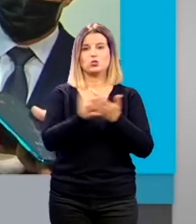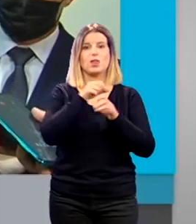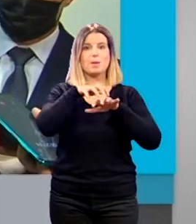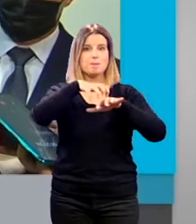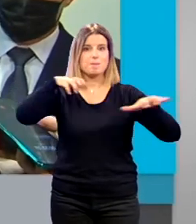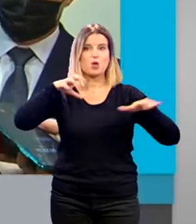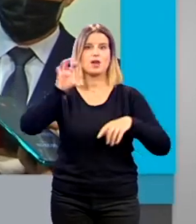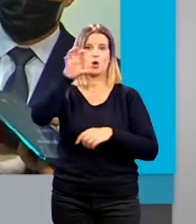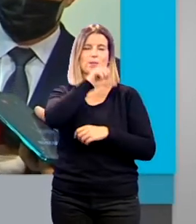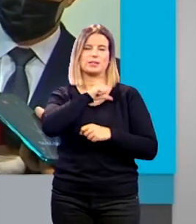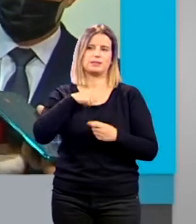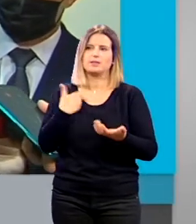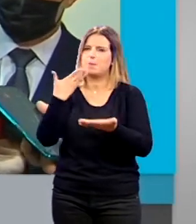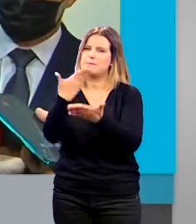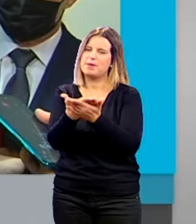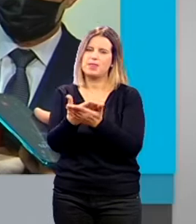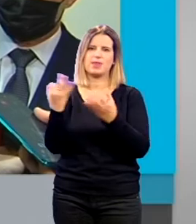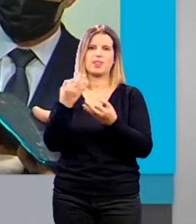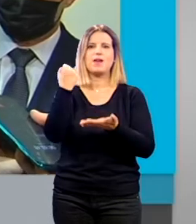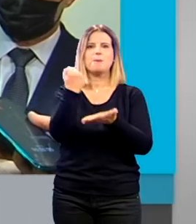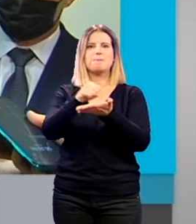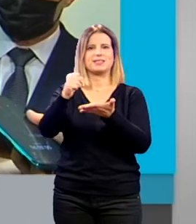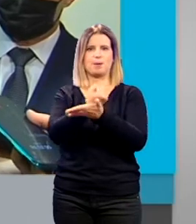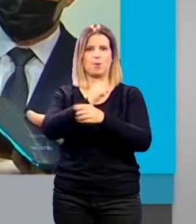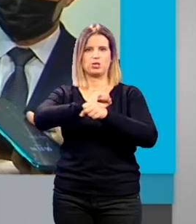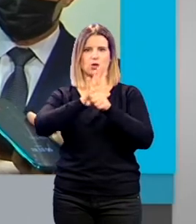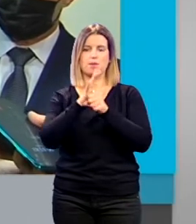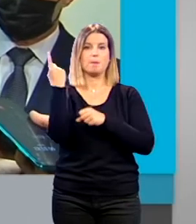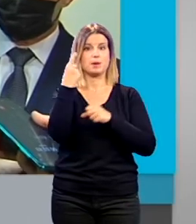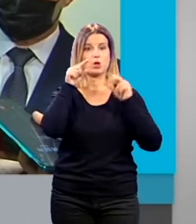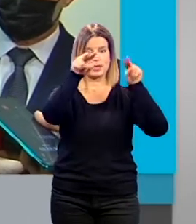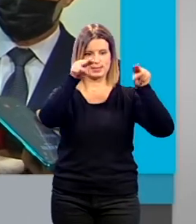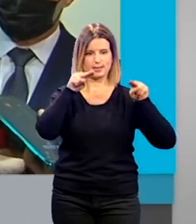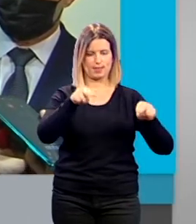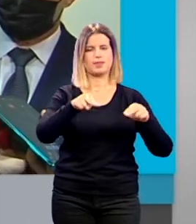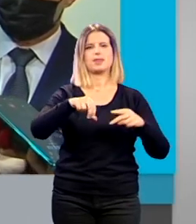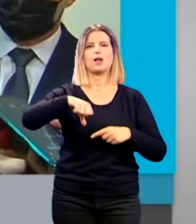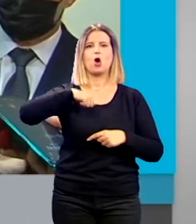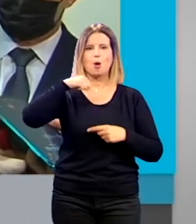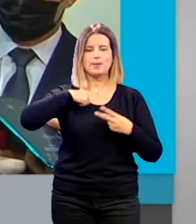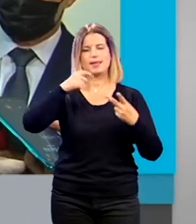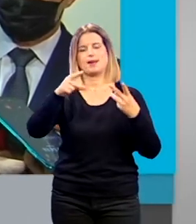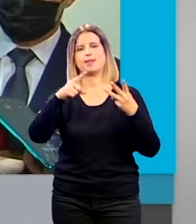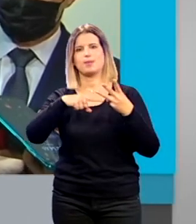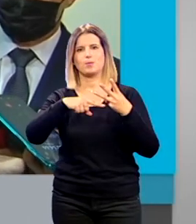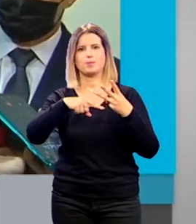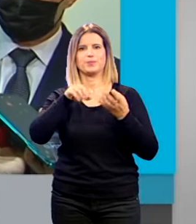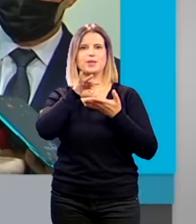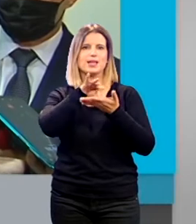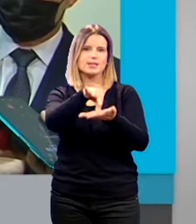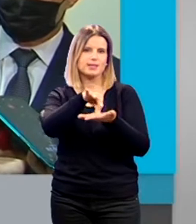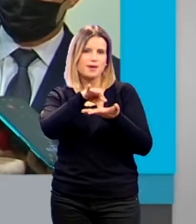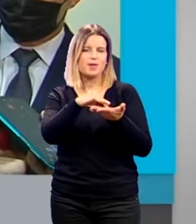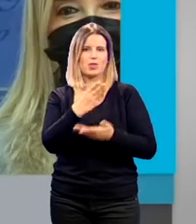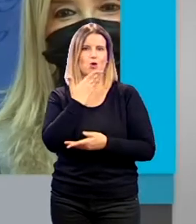de las comunidades autónomas estamos pidiendo ese pasaporte COVID primero en residencias y hospitales y con posterioridad abrirlo a servicios de